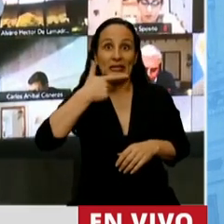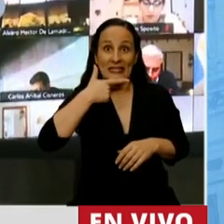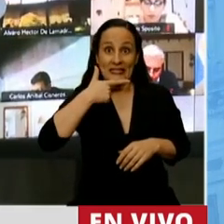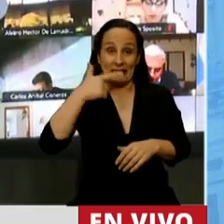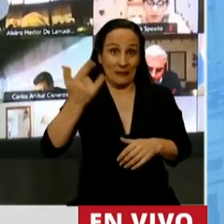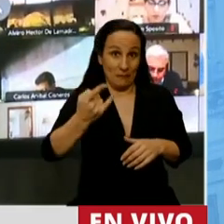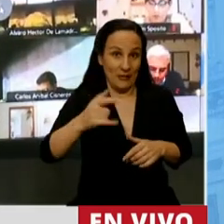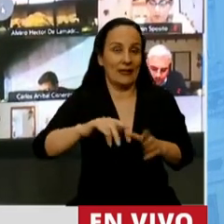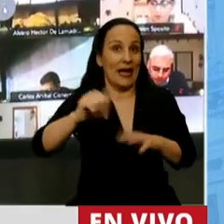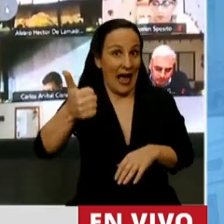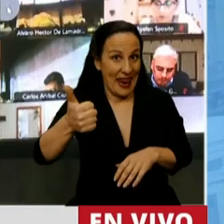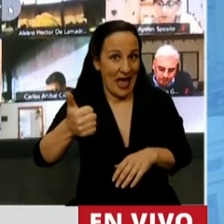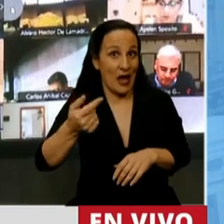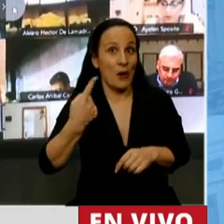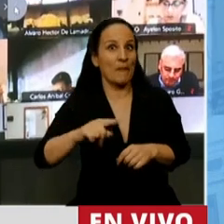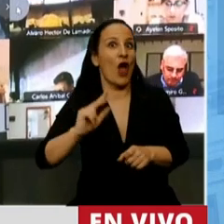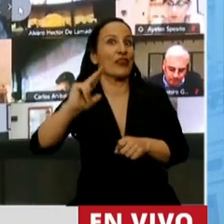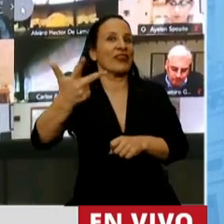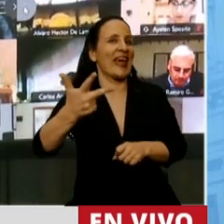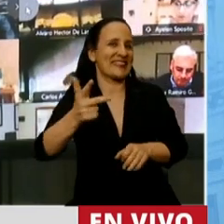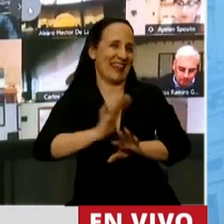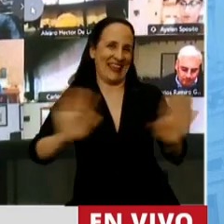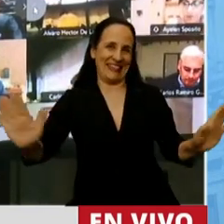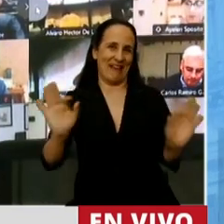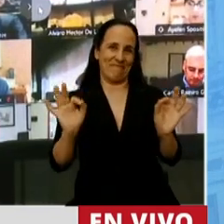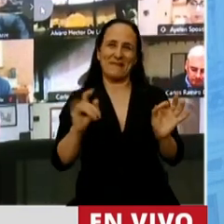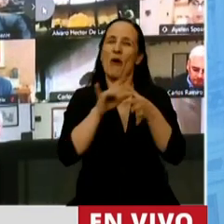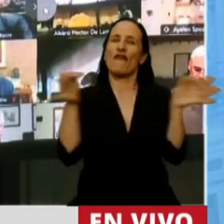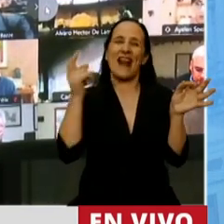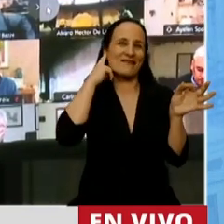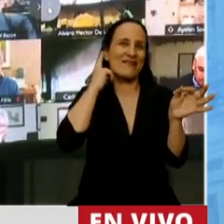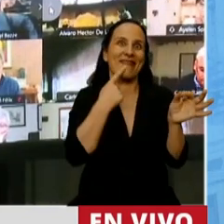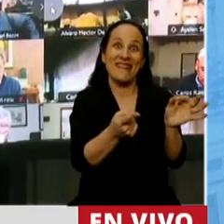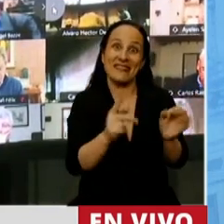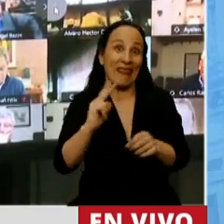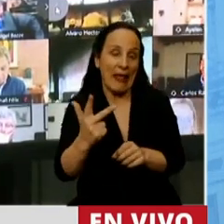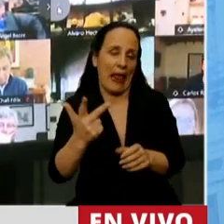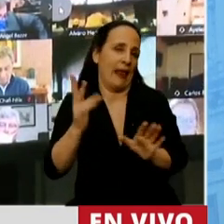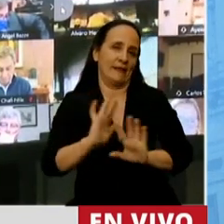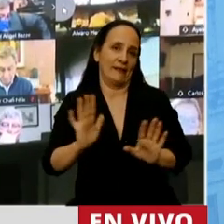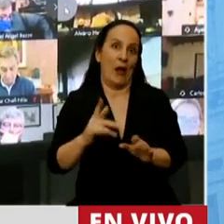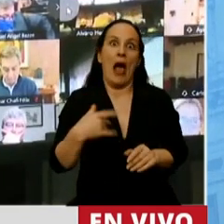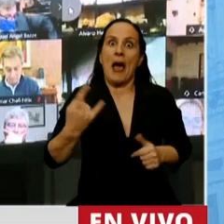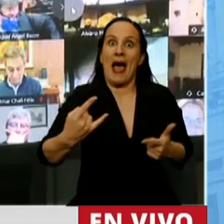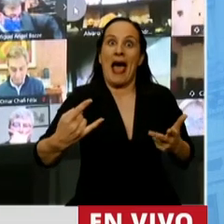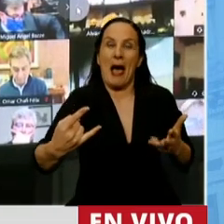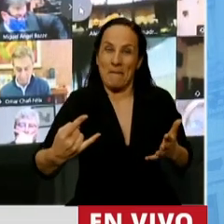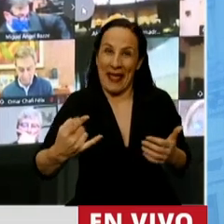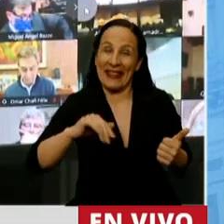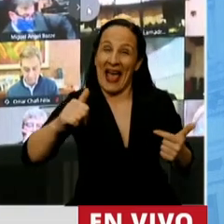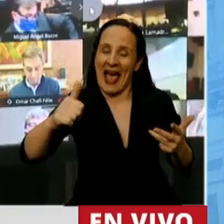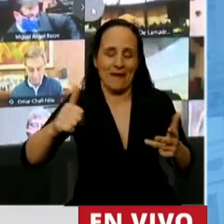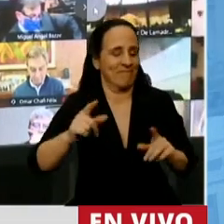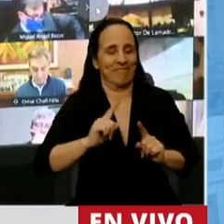ganaron, pero la tercera, vencida, como suele decir el refrán, pensaron que si seguían mintiendo podían seguir